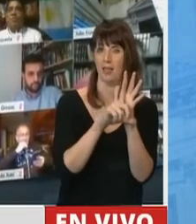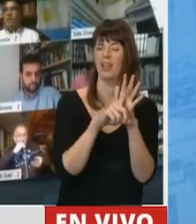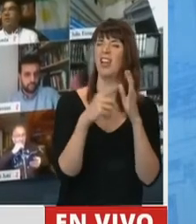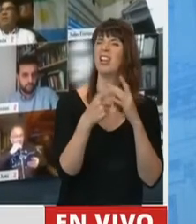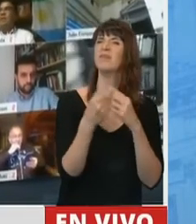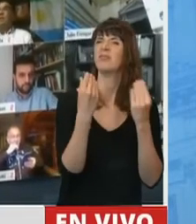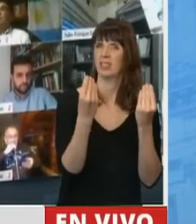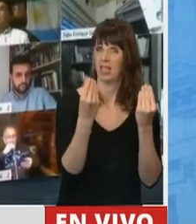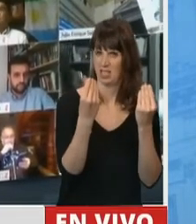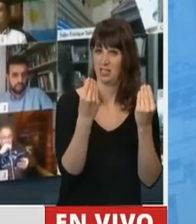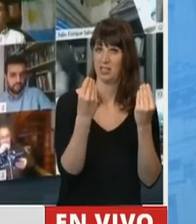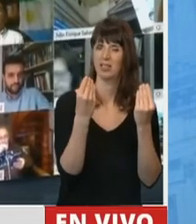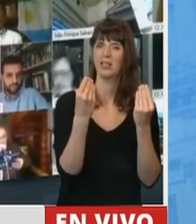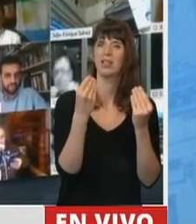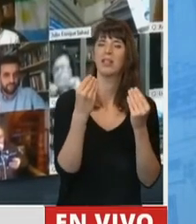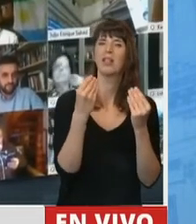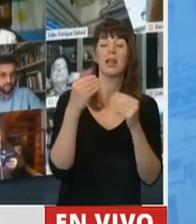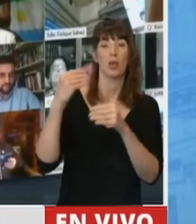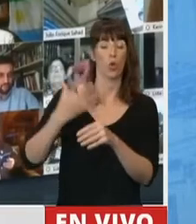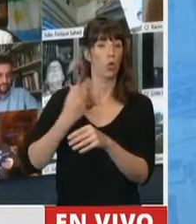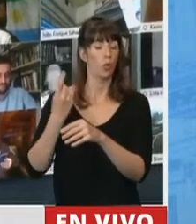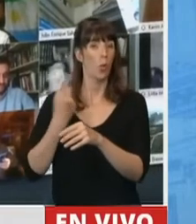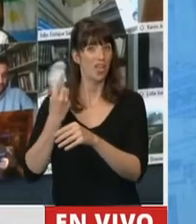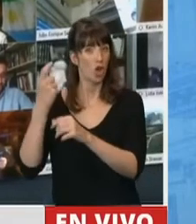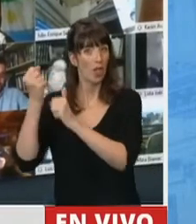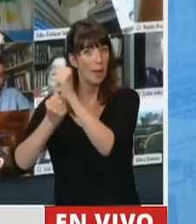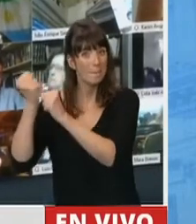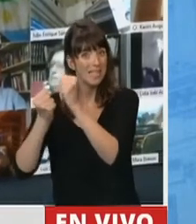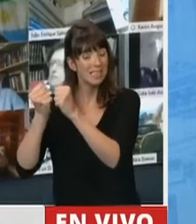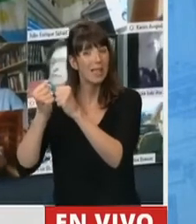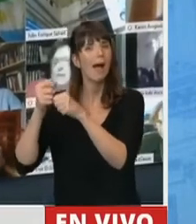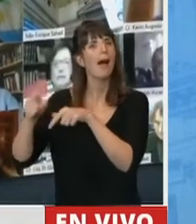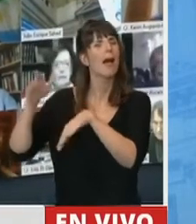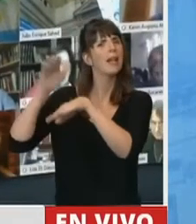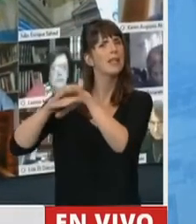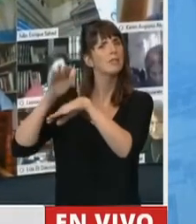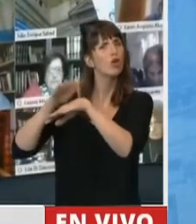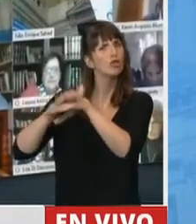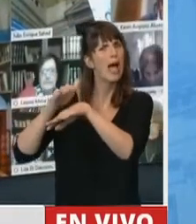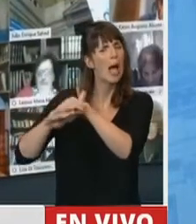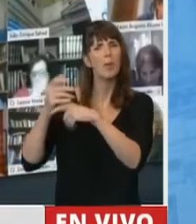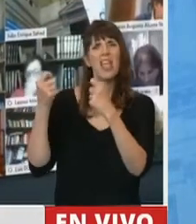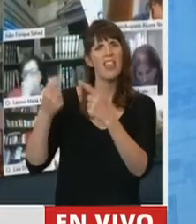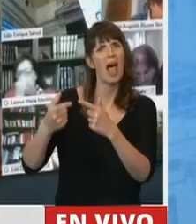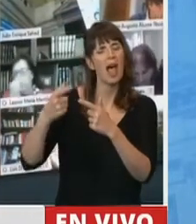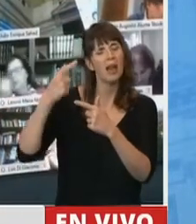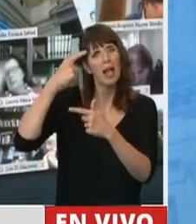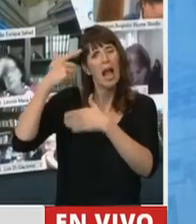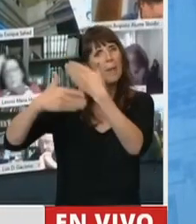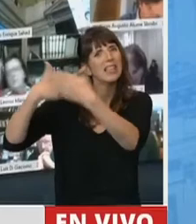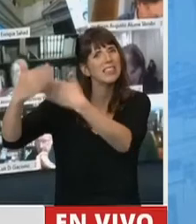responsabilidad de los empleadores con respecto a garantizar la capacitación de